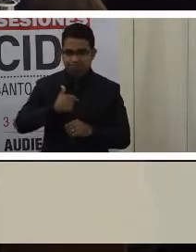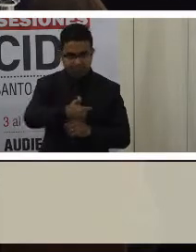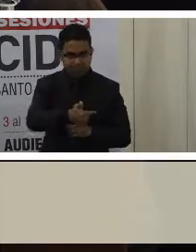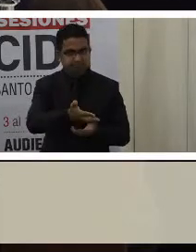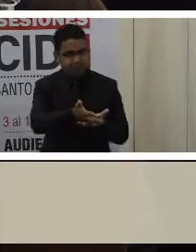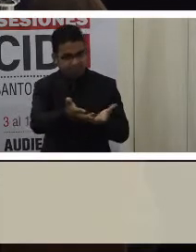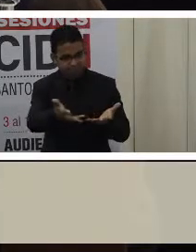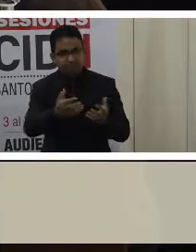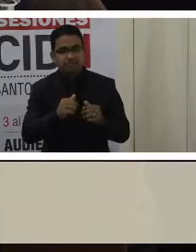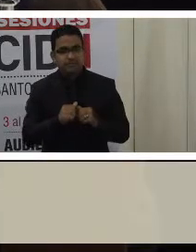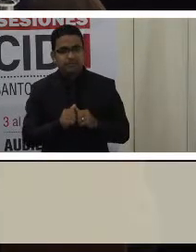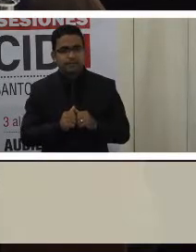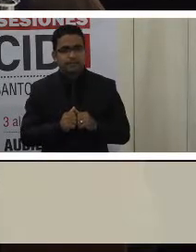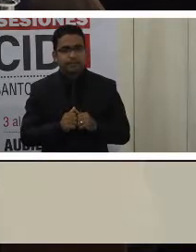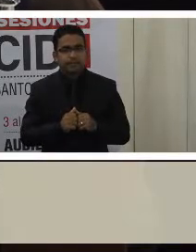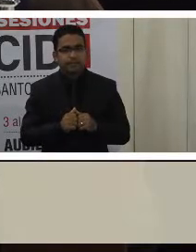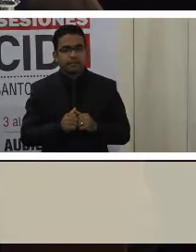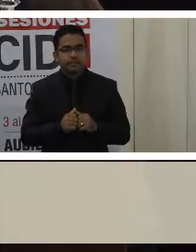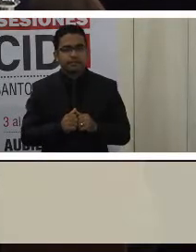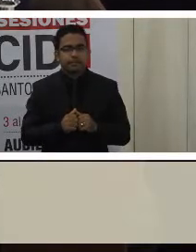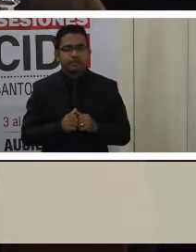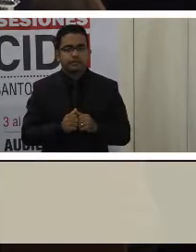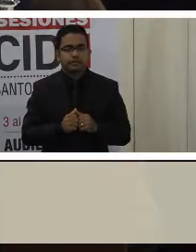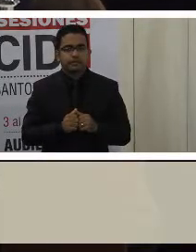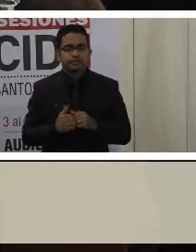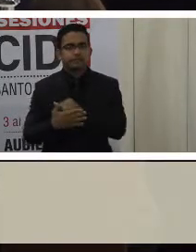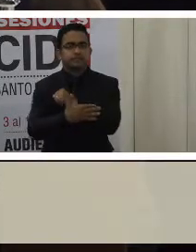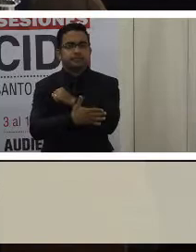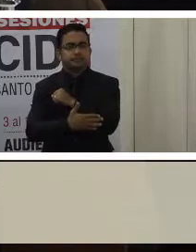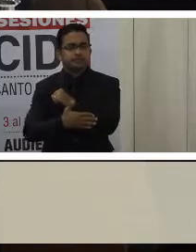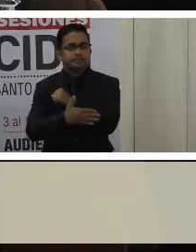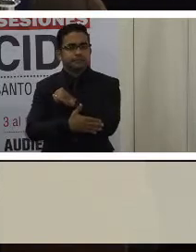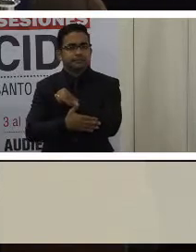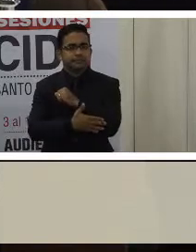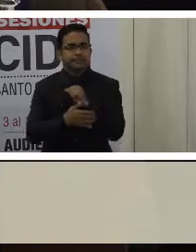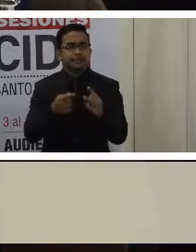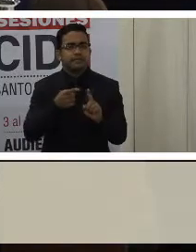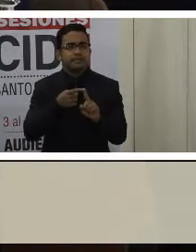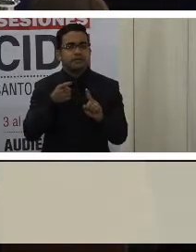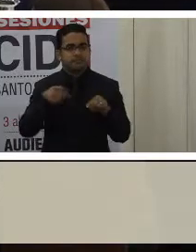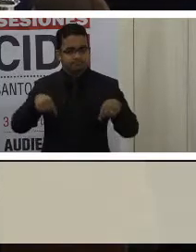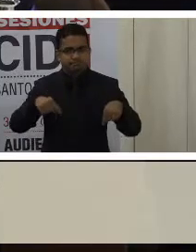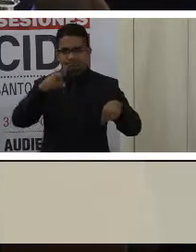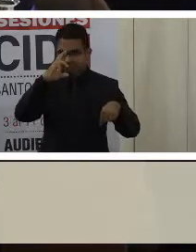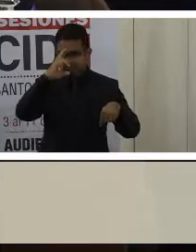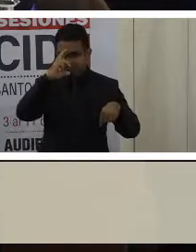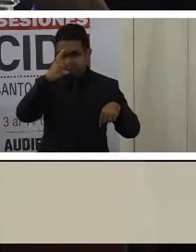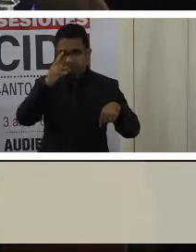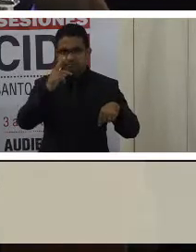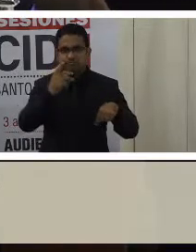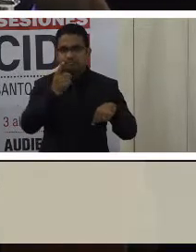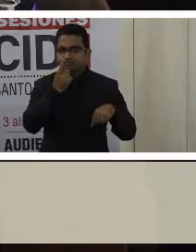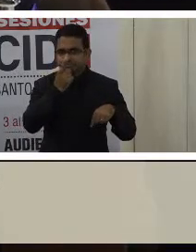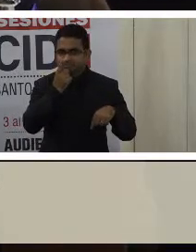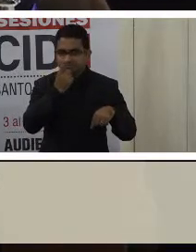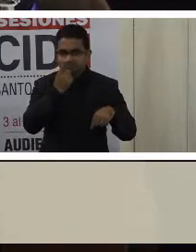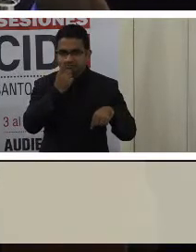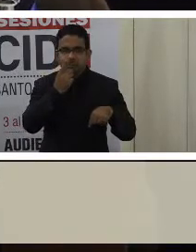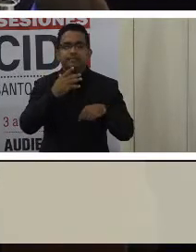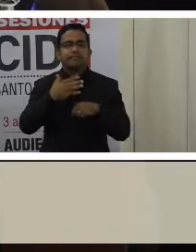a el ilustre Estado de la República Bolivariana.